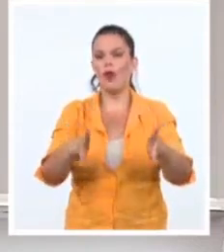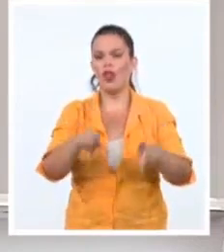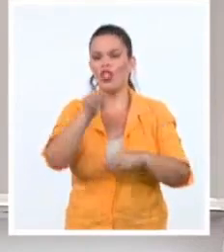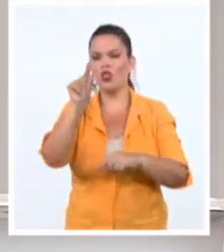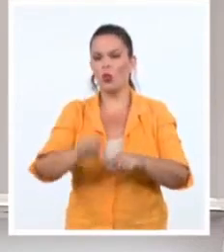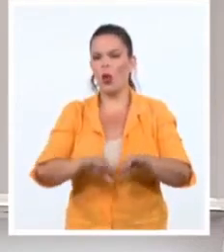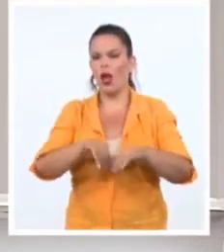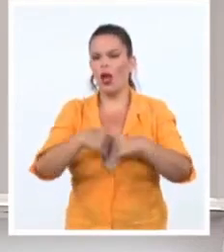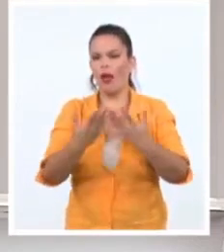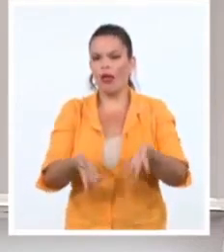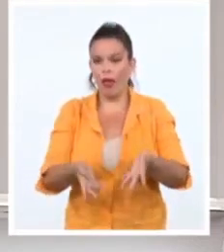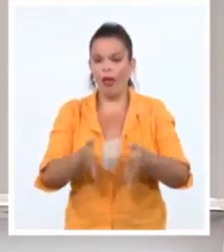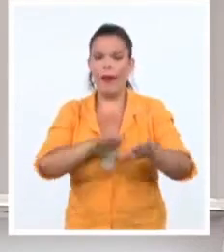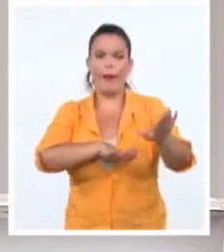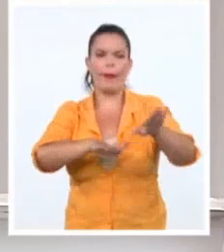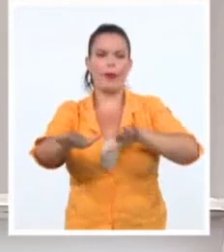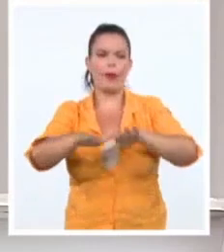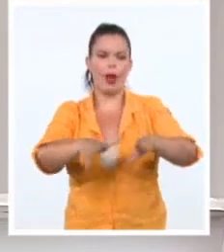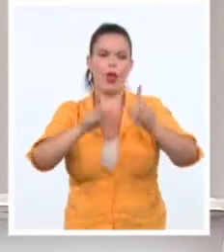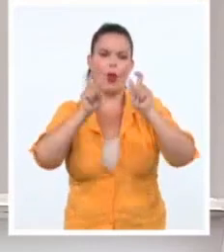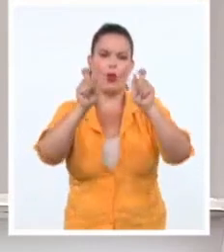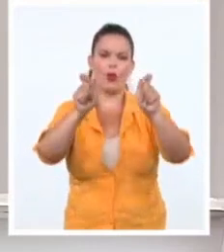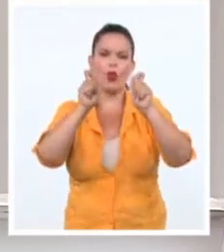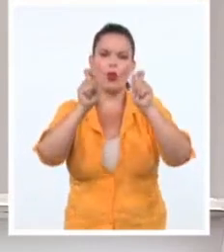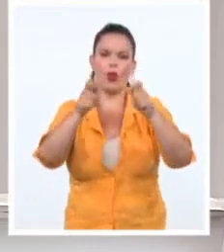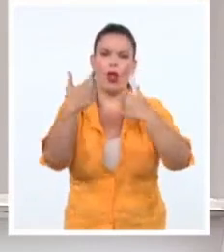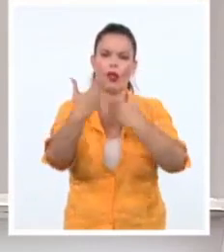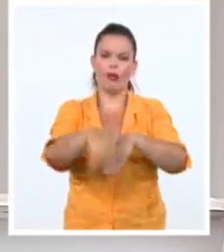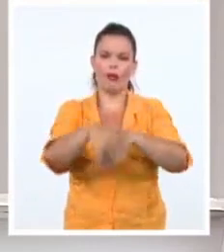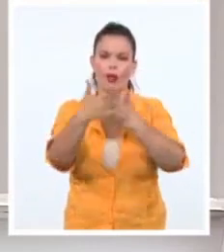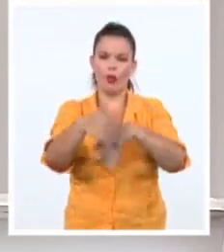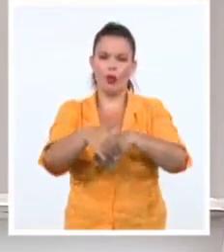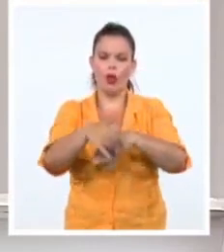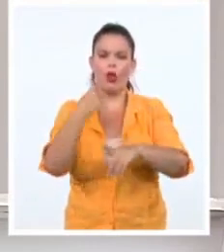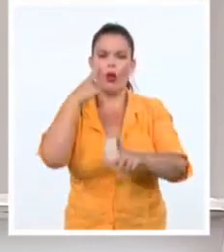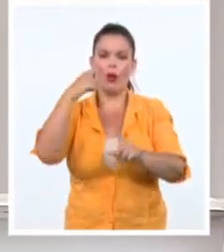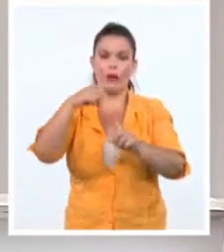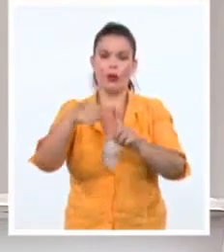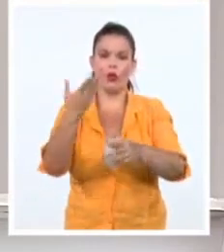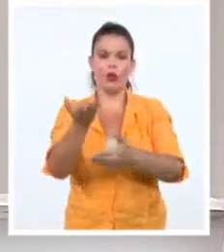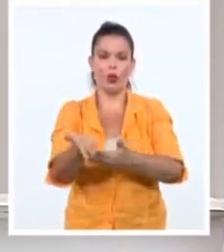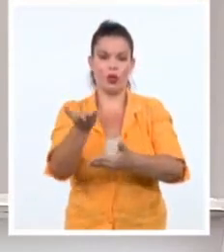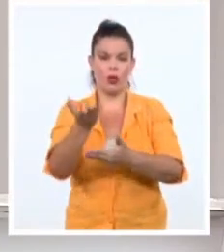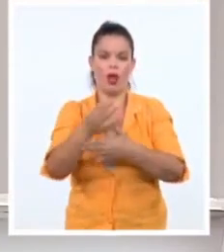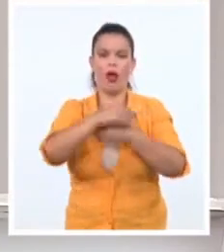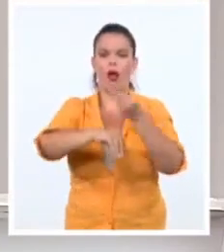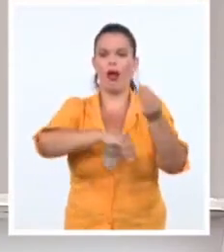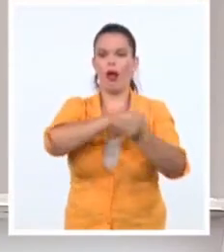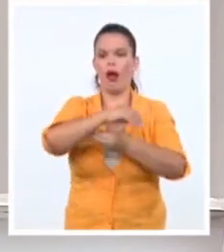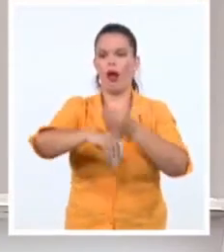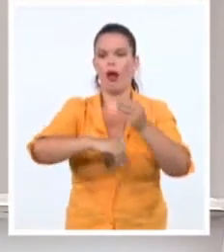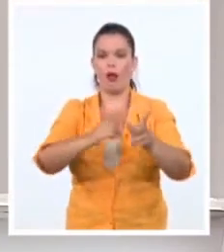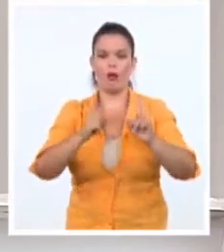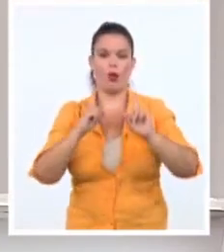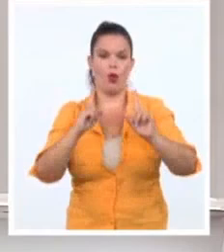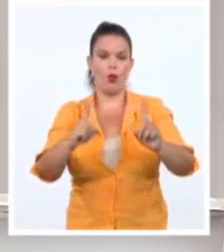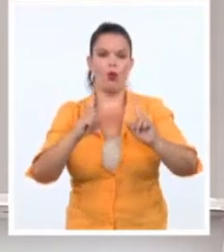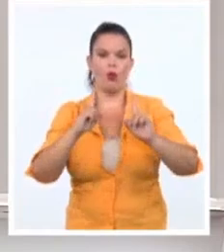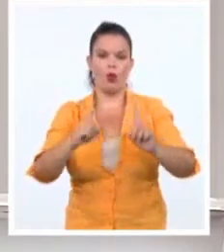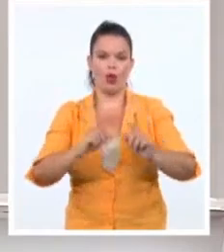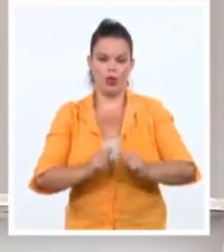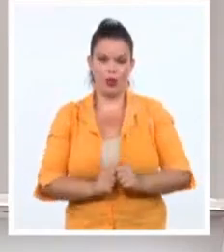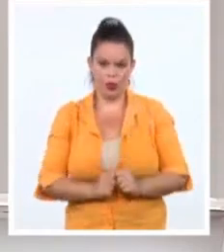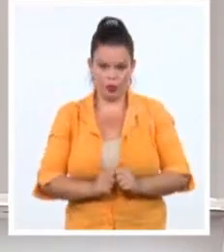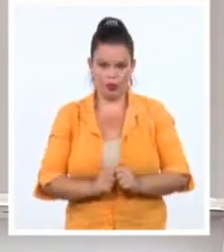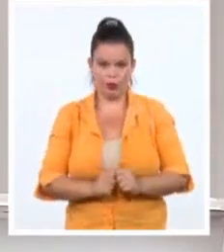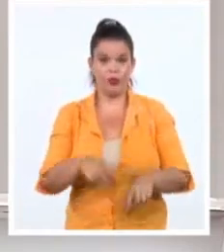como método de cambio político de la Fundación Carnish para la Paz Internacional